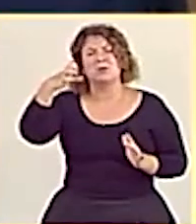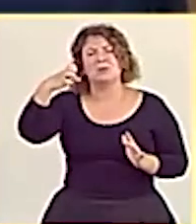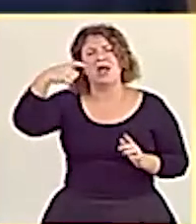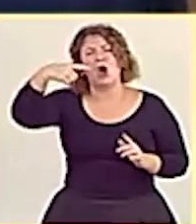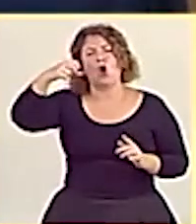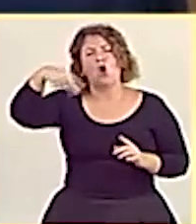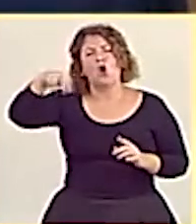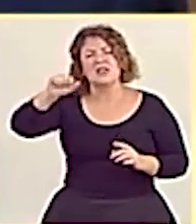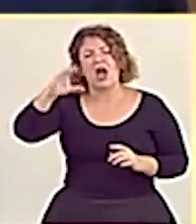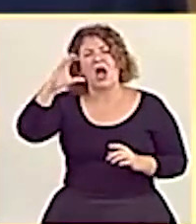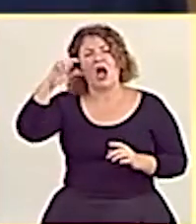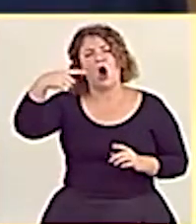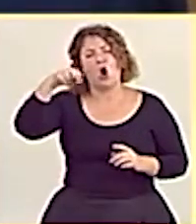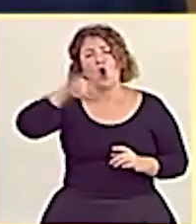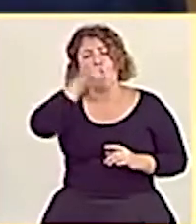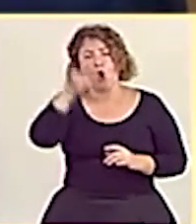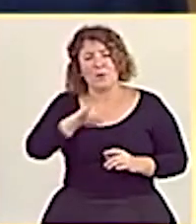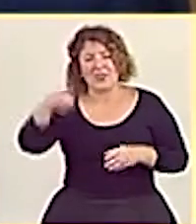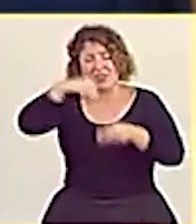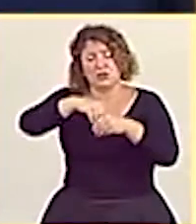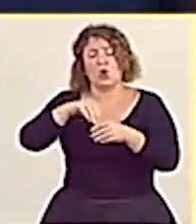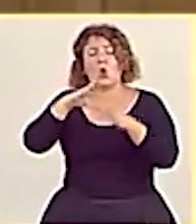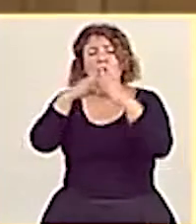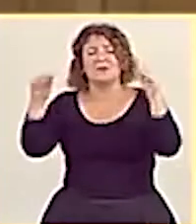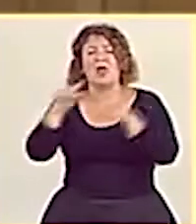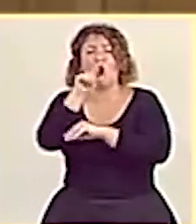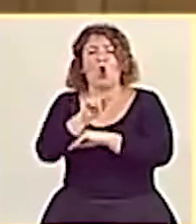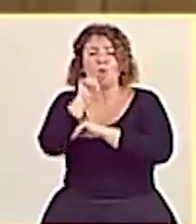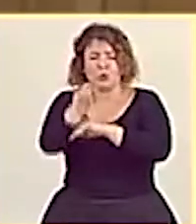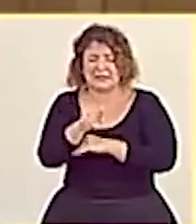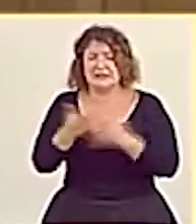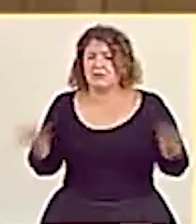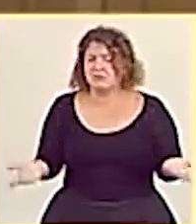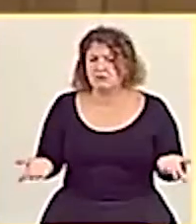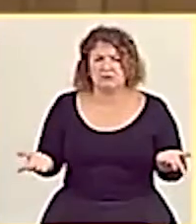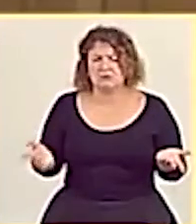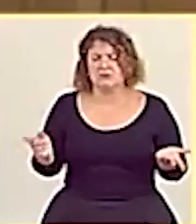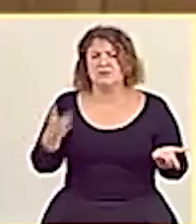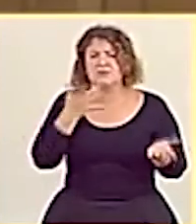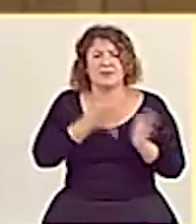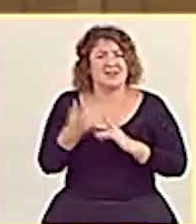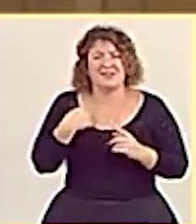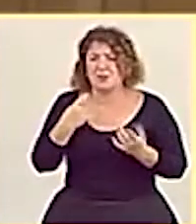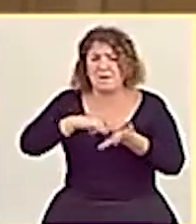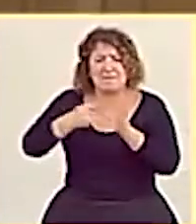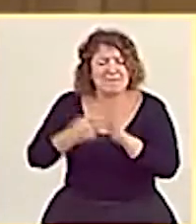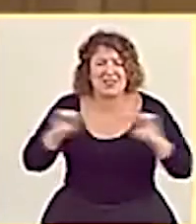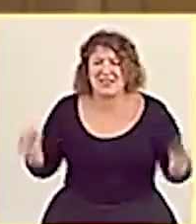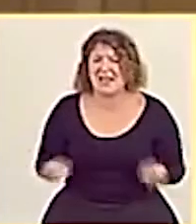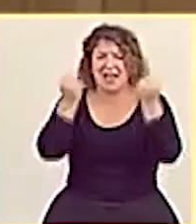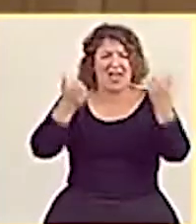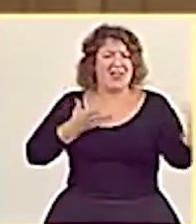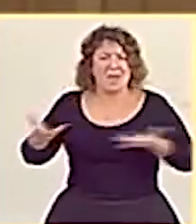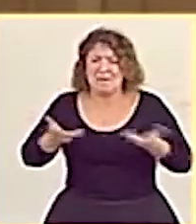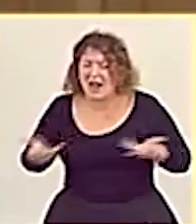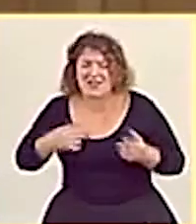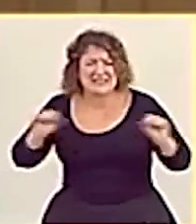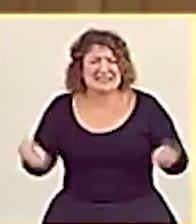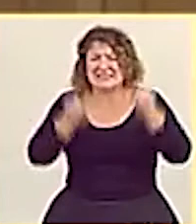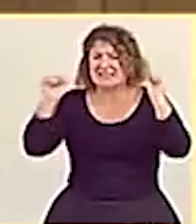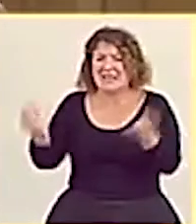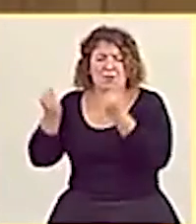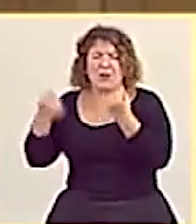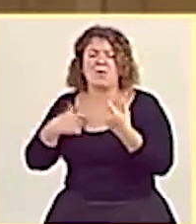Complutense, por favor. Mire, le digo, necesitamos un plan de emergencia, un plan de salvación para la hostelería, para el turismo, para todos esos